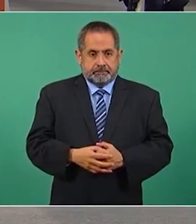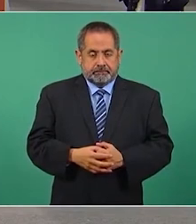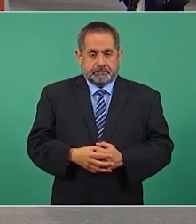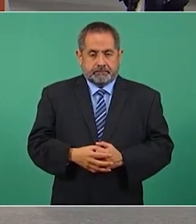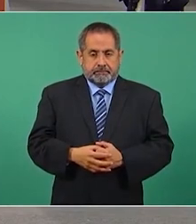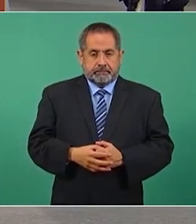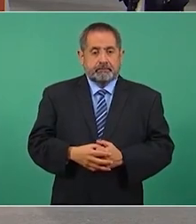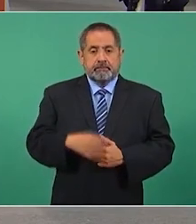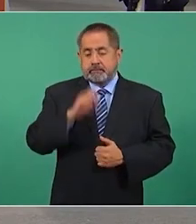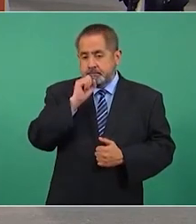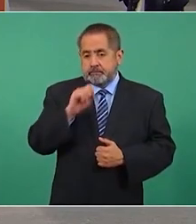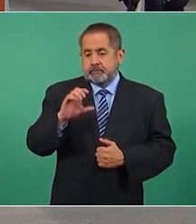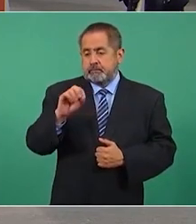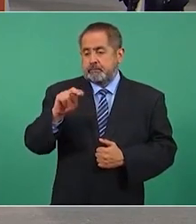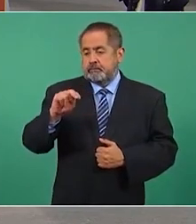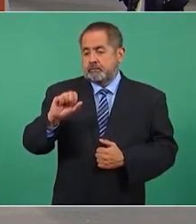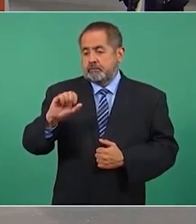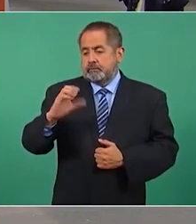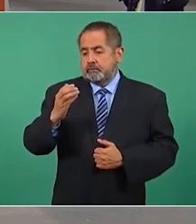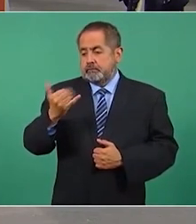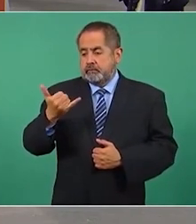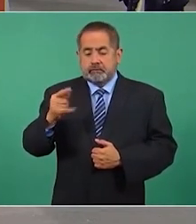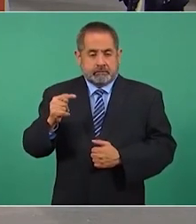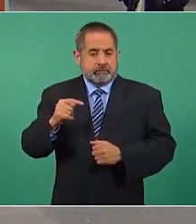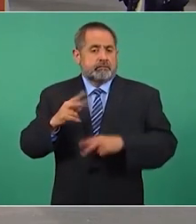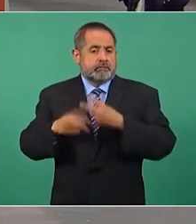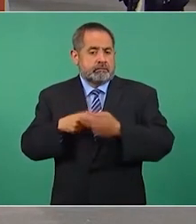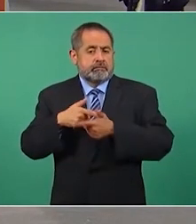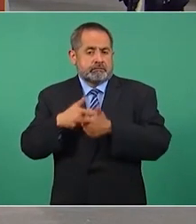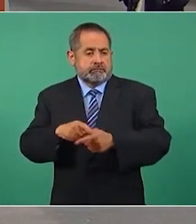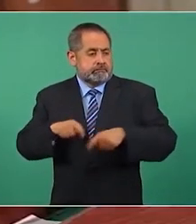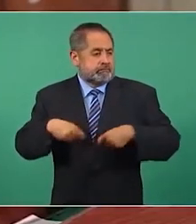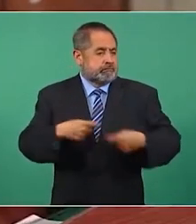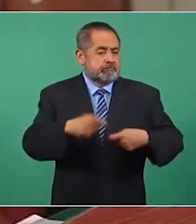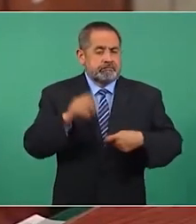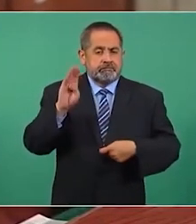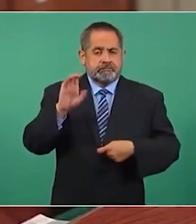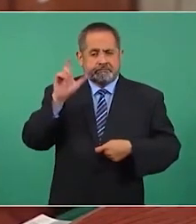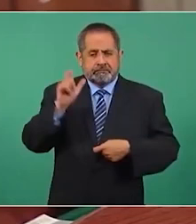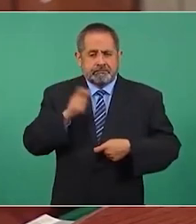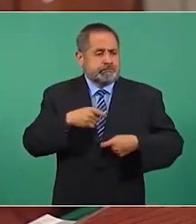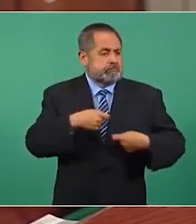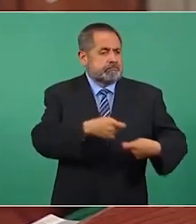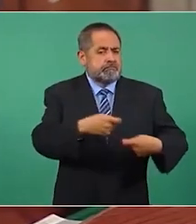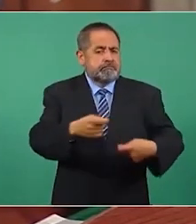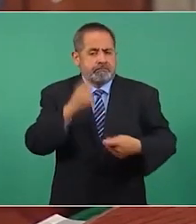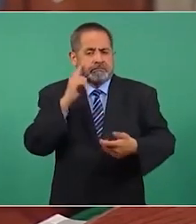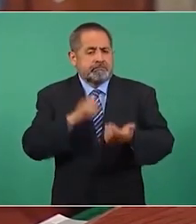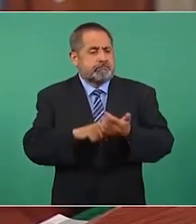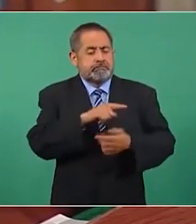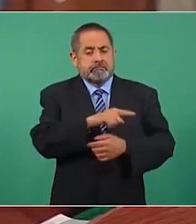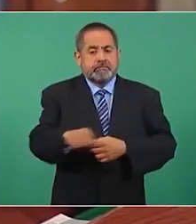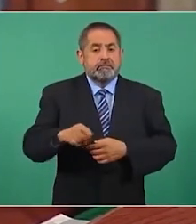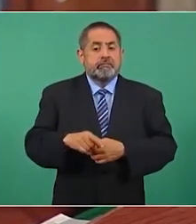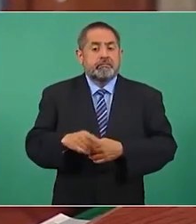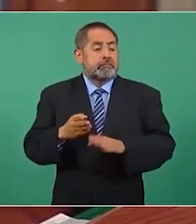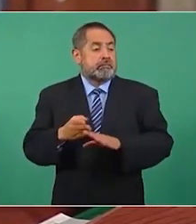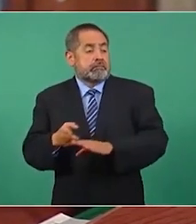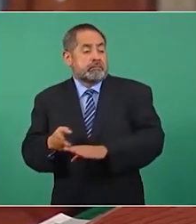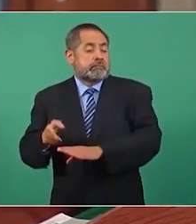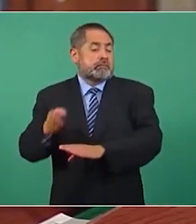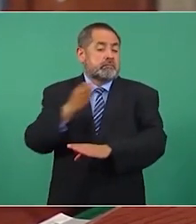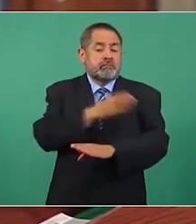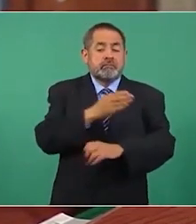asimismo el CONACYT continuará brindando becas para atender a las poblaciones históricamente